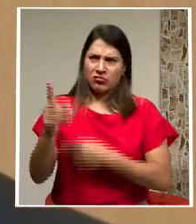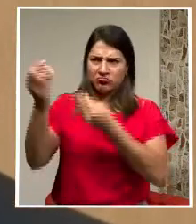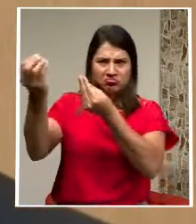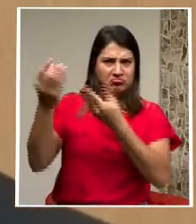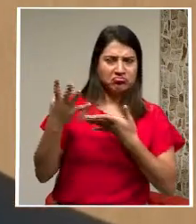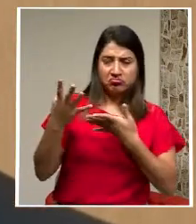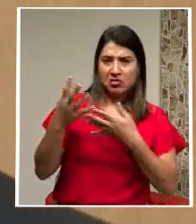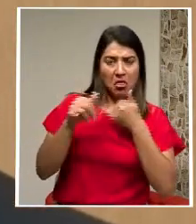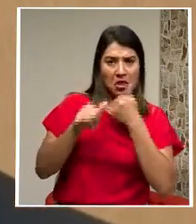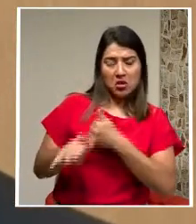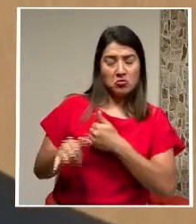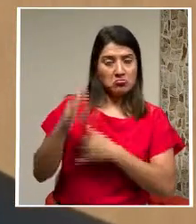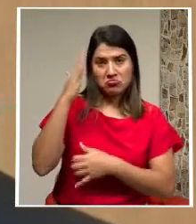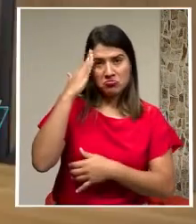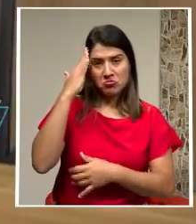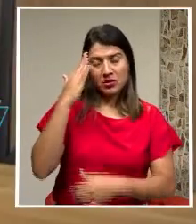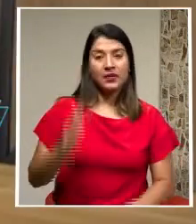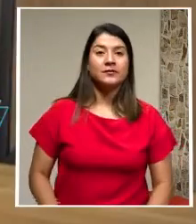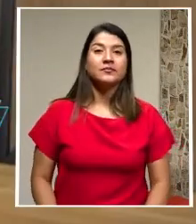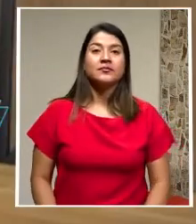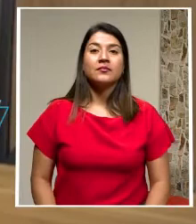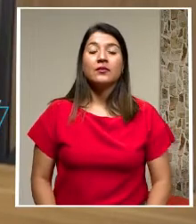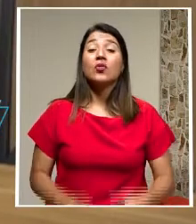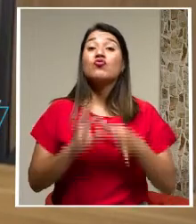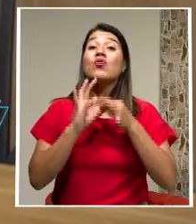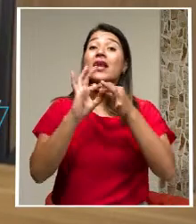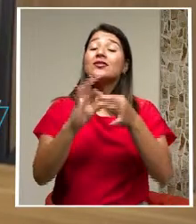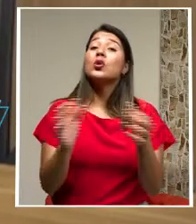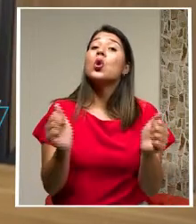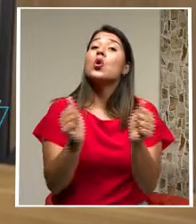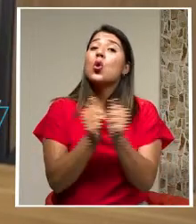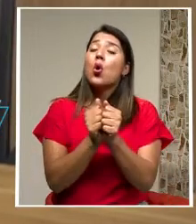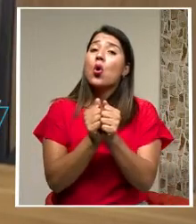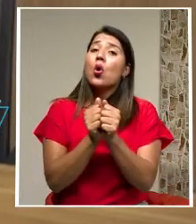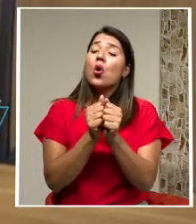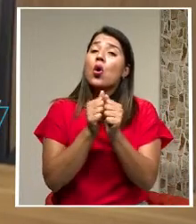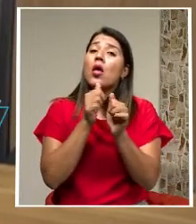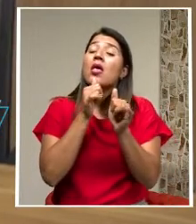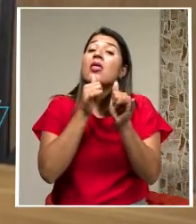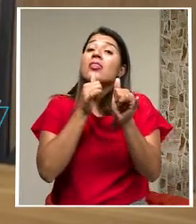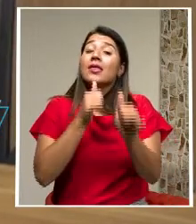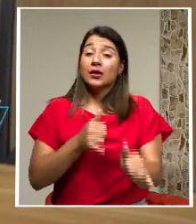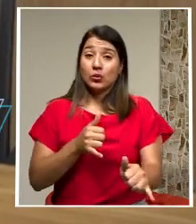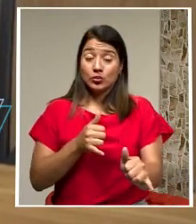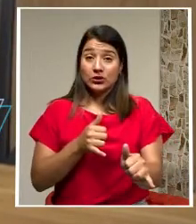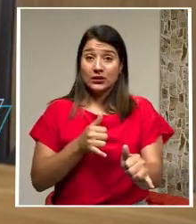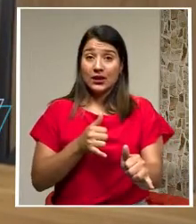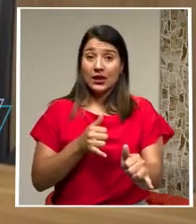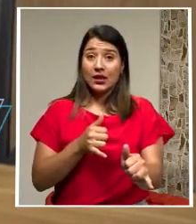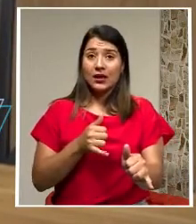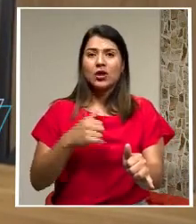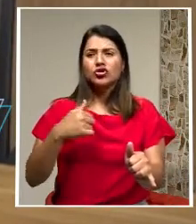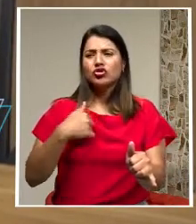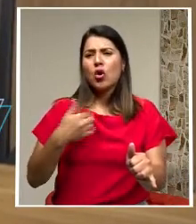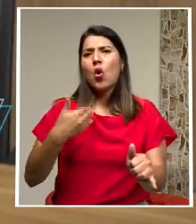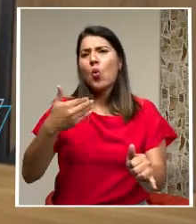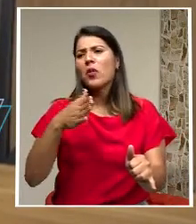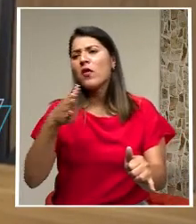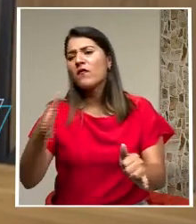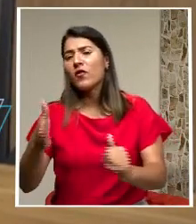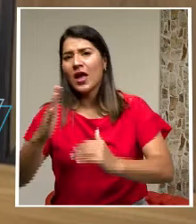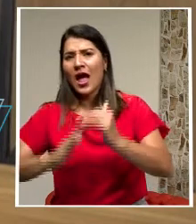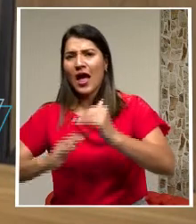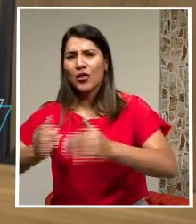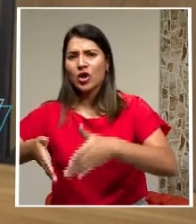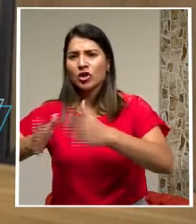denuncia con relación a la denuncia sí, fue bajando al edificio vi la nota de prensa, no he podido